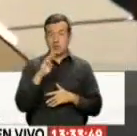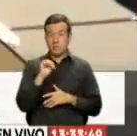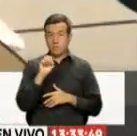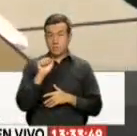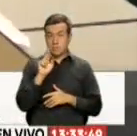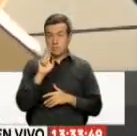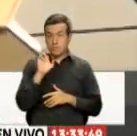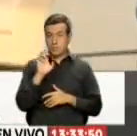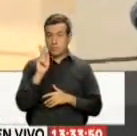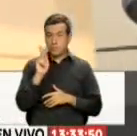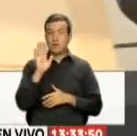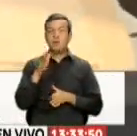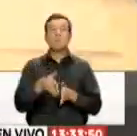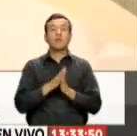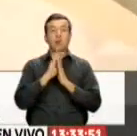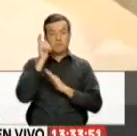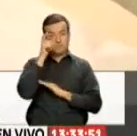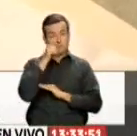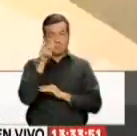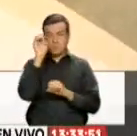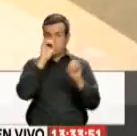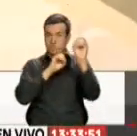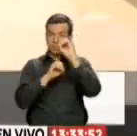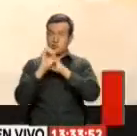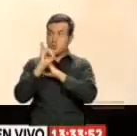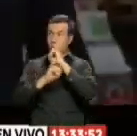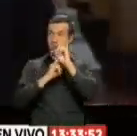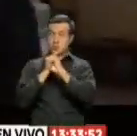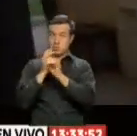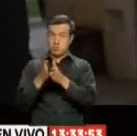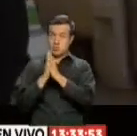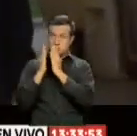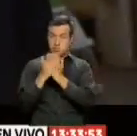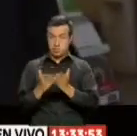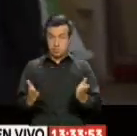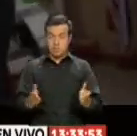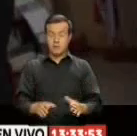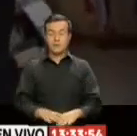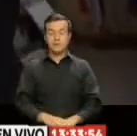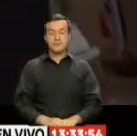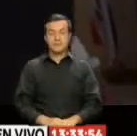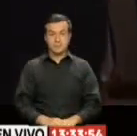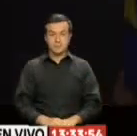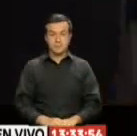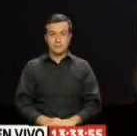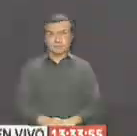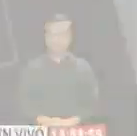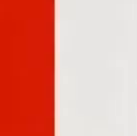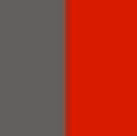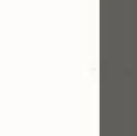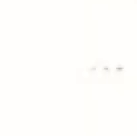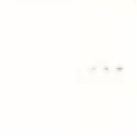Y Bosques Solicitaron Una veeduría A organismos Internacionales Olga Velasco Teletiario